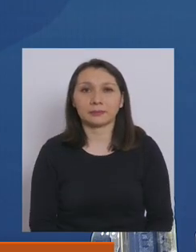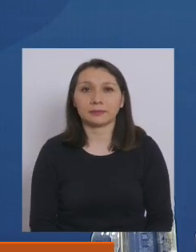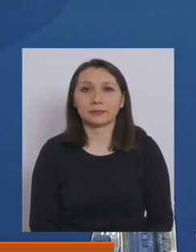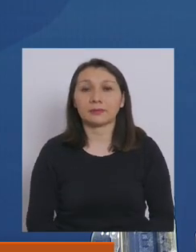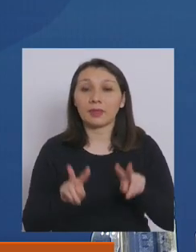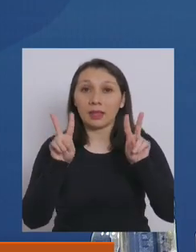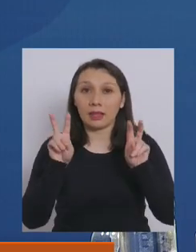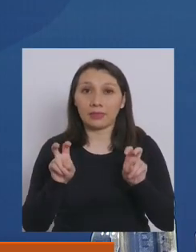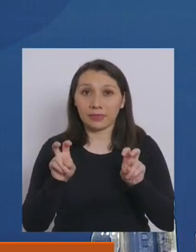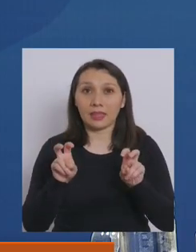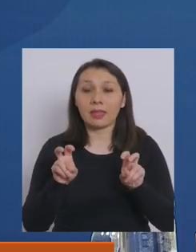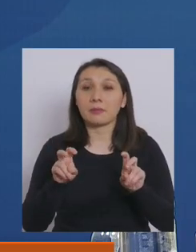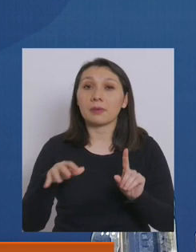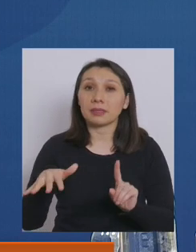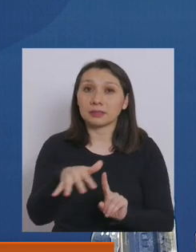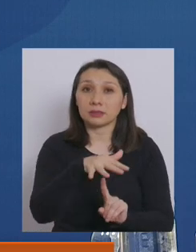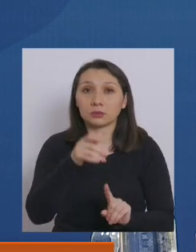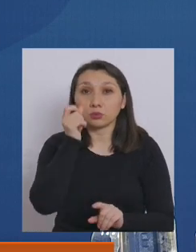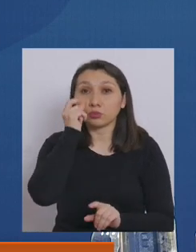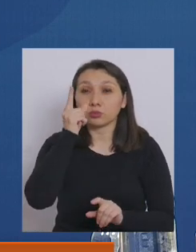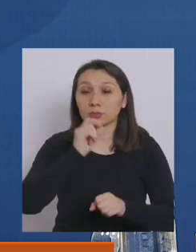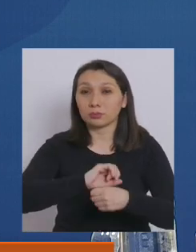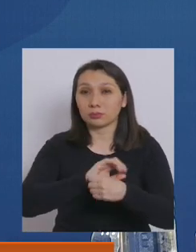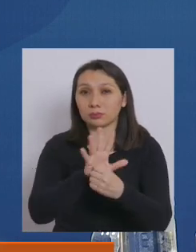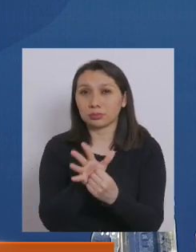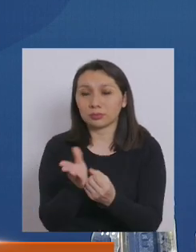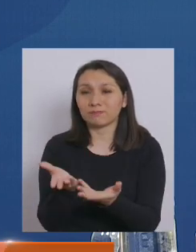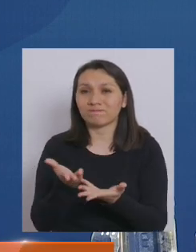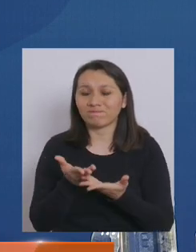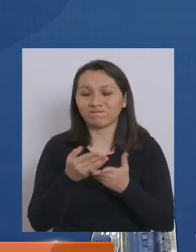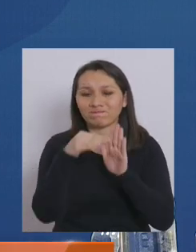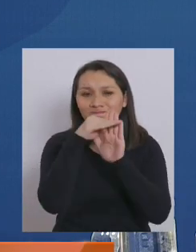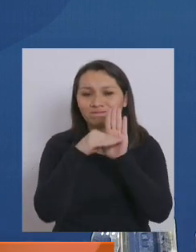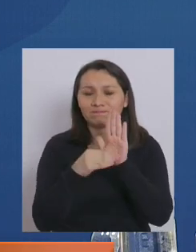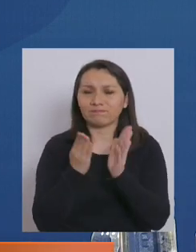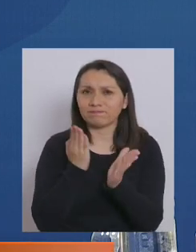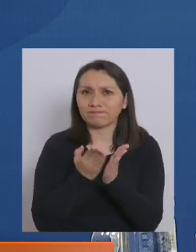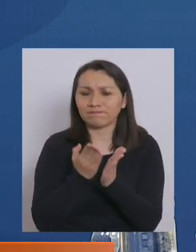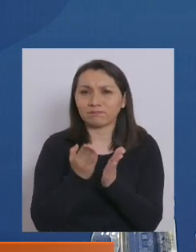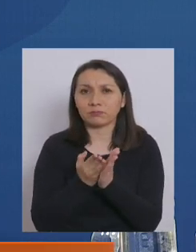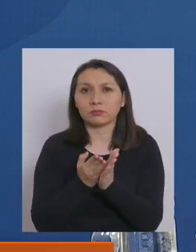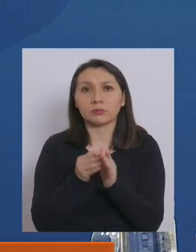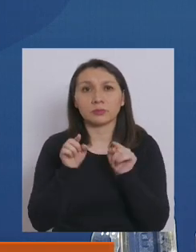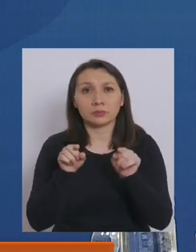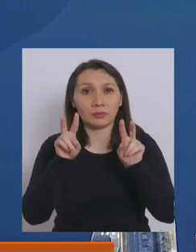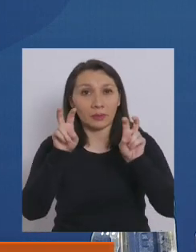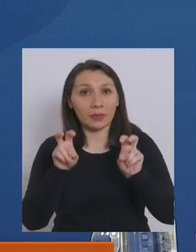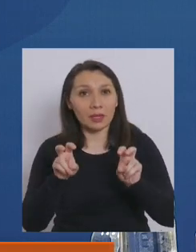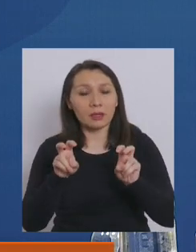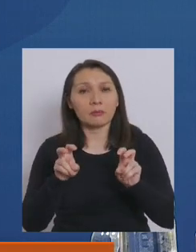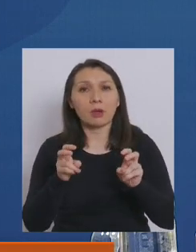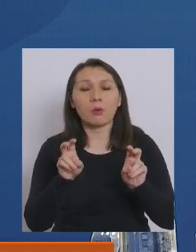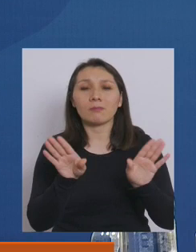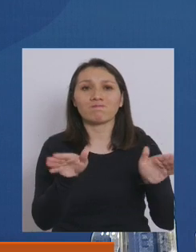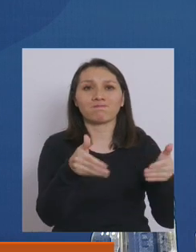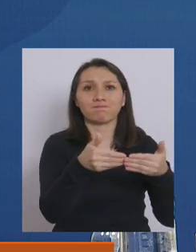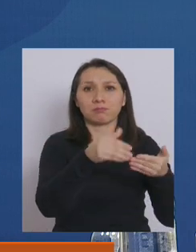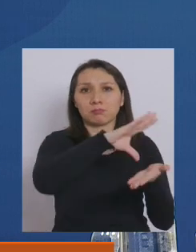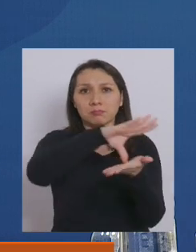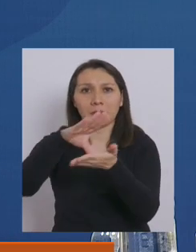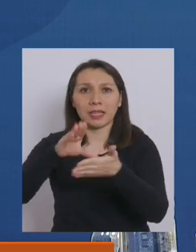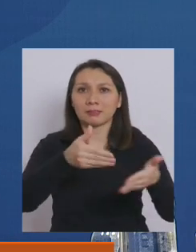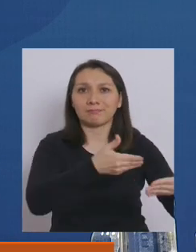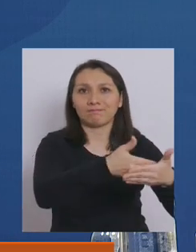Con respecto a esta situación, hemos sabido que la pandemia nos ha hecho tomar medidas muy estrictas y una de ellas ha sido el cierre de fronteras